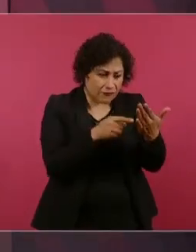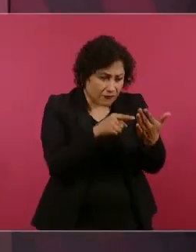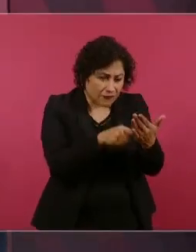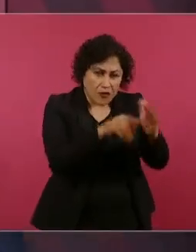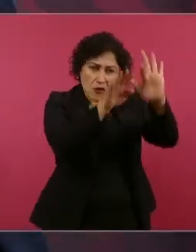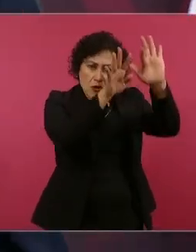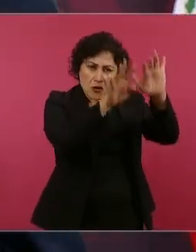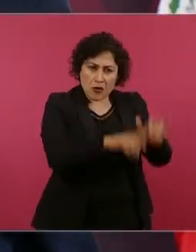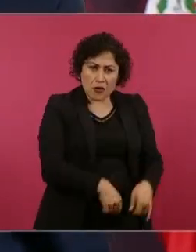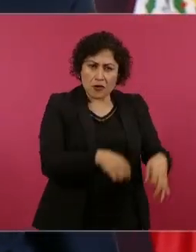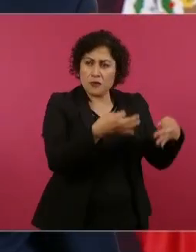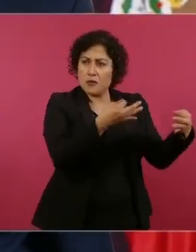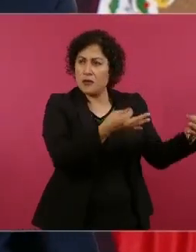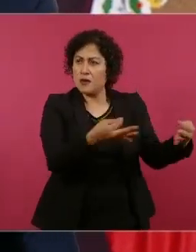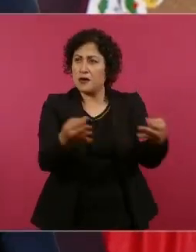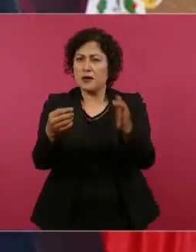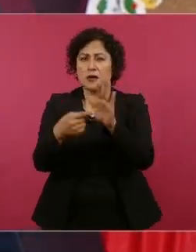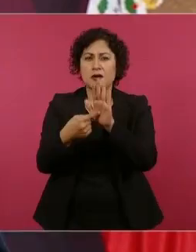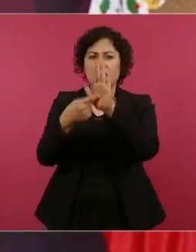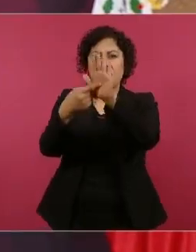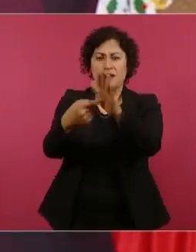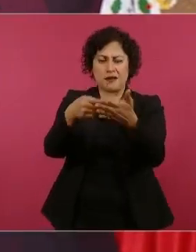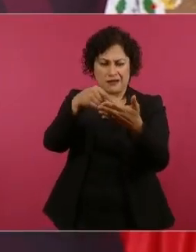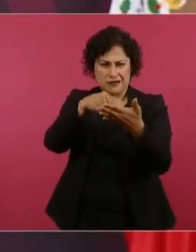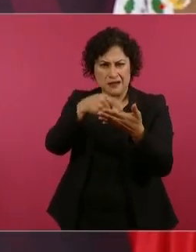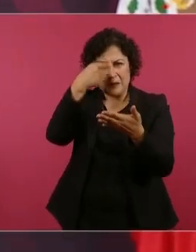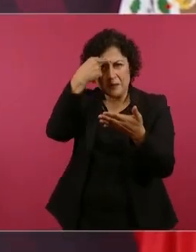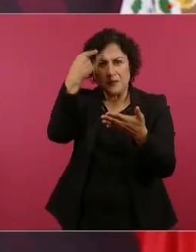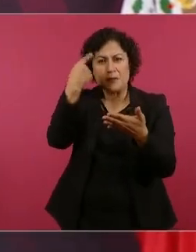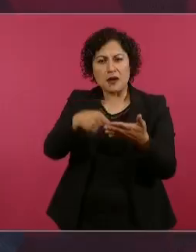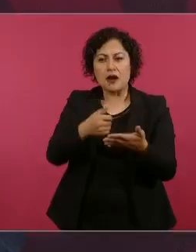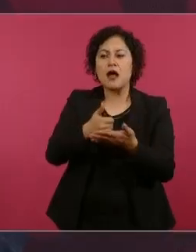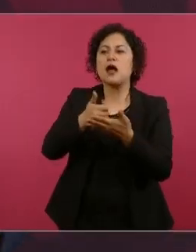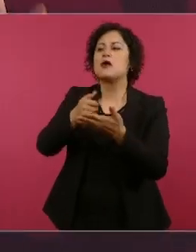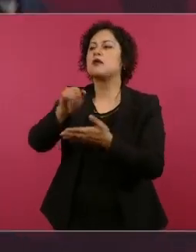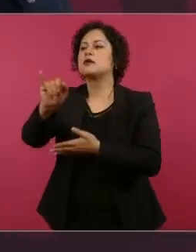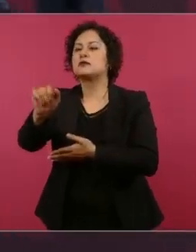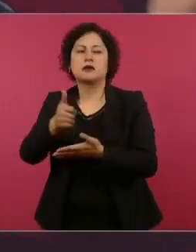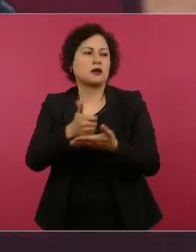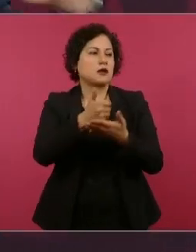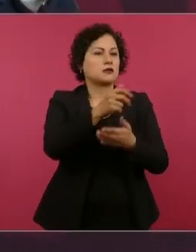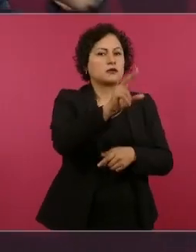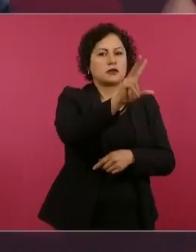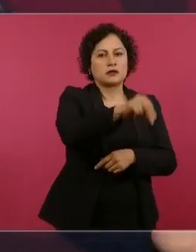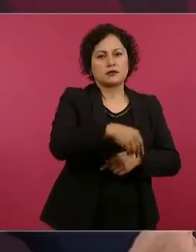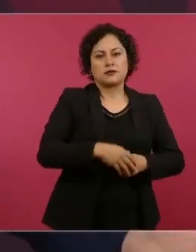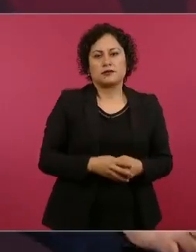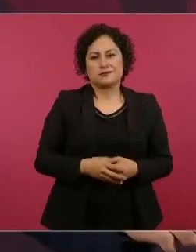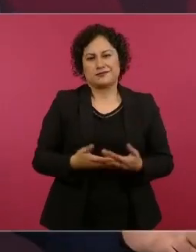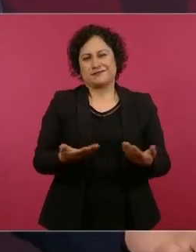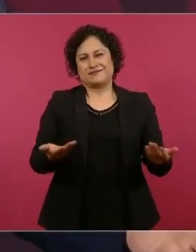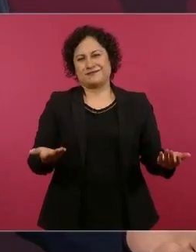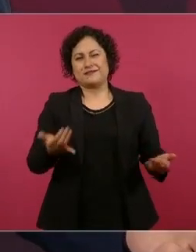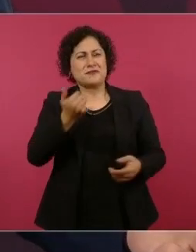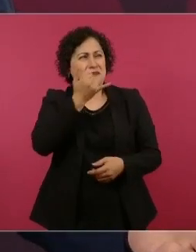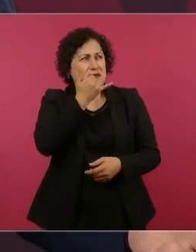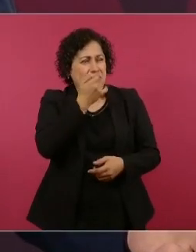propósito de ver a quién ayudan y a quién no ayudan, sencillamente no ayudan a nadie,